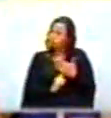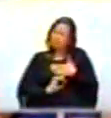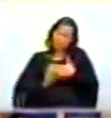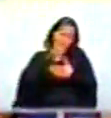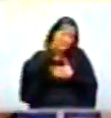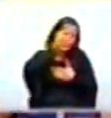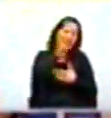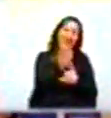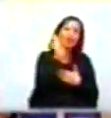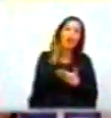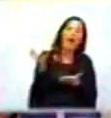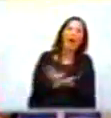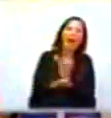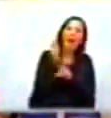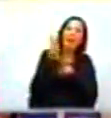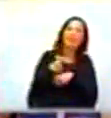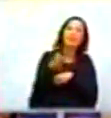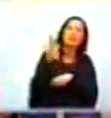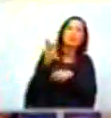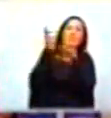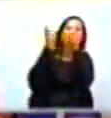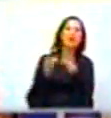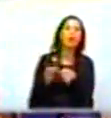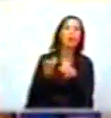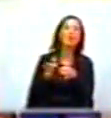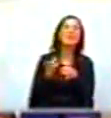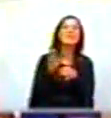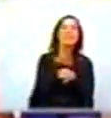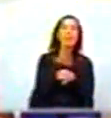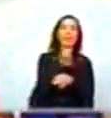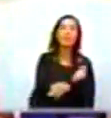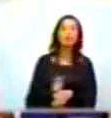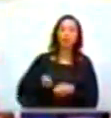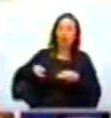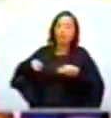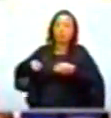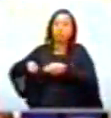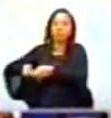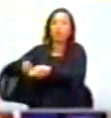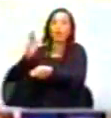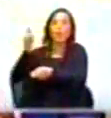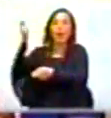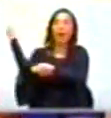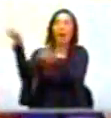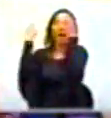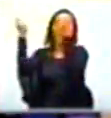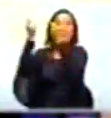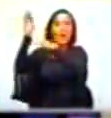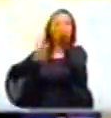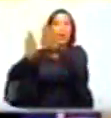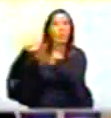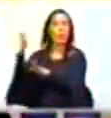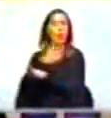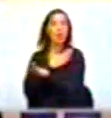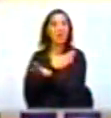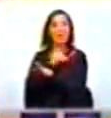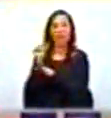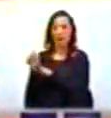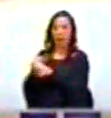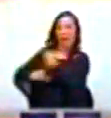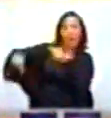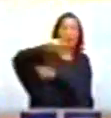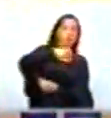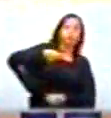recursos de agroingreso seguro en poder de los cotizantes, de los contribuyentes a la campaña de Álvaro Uribe. Aquí está la lista,